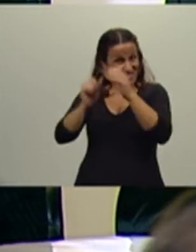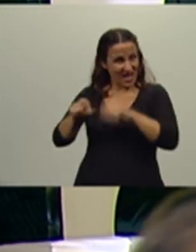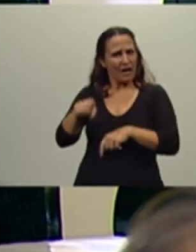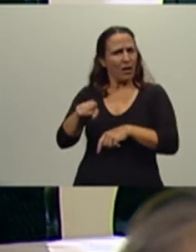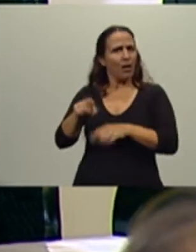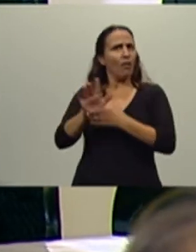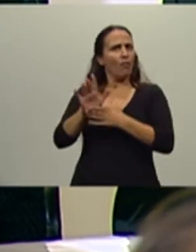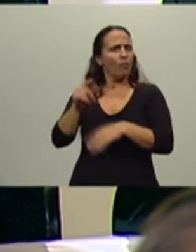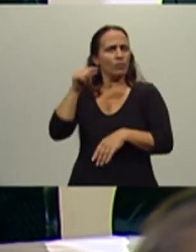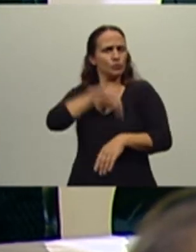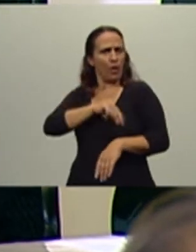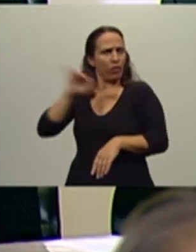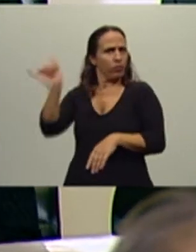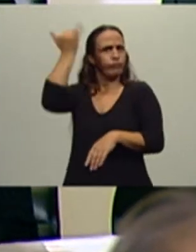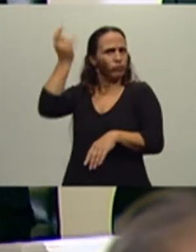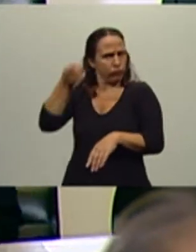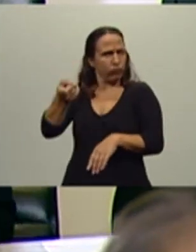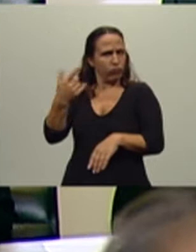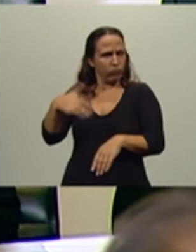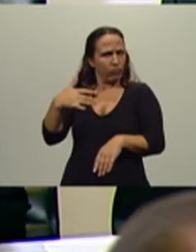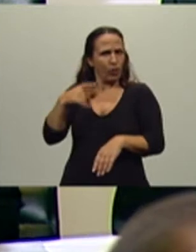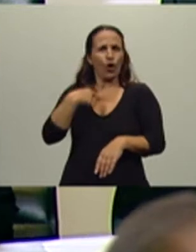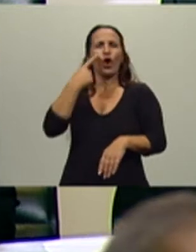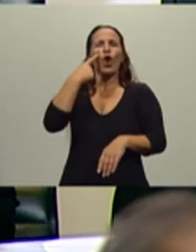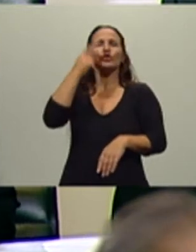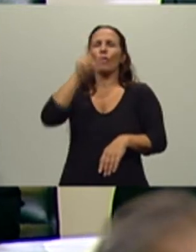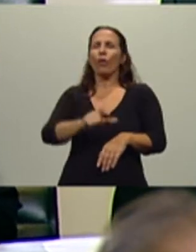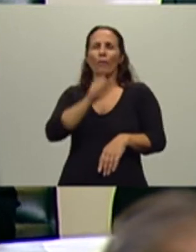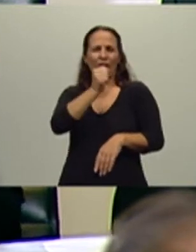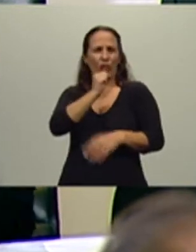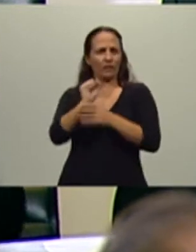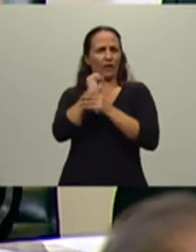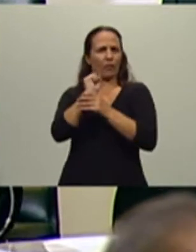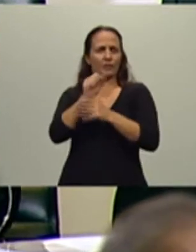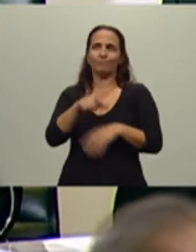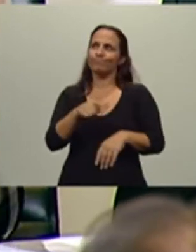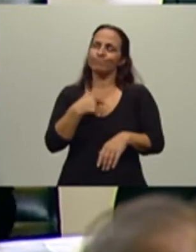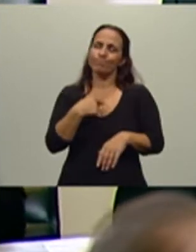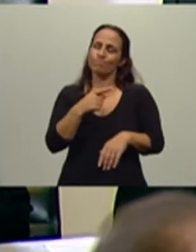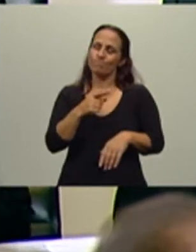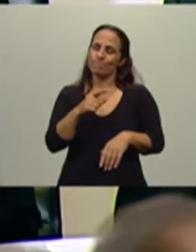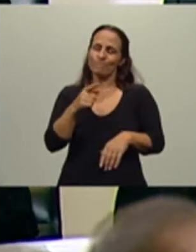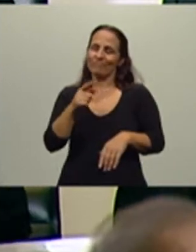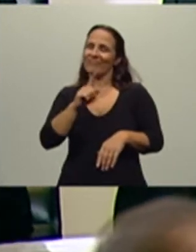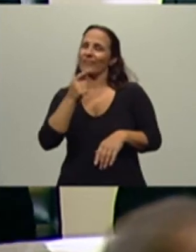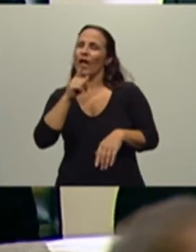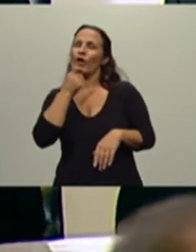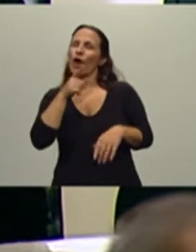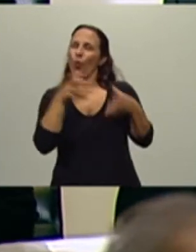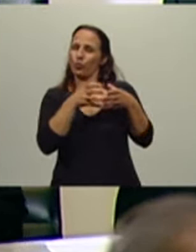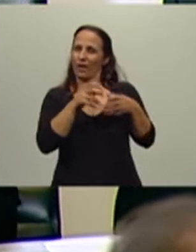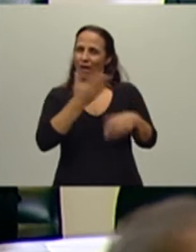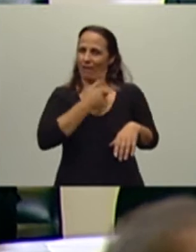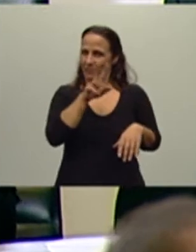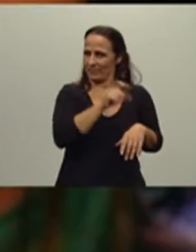de los mejores pagos. Conozco una periodista muy conocida que no es simpatizante nuestra, no la voy a